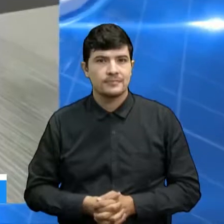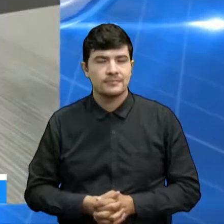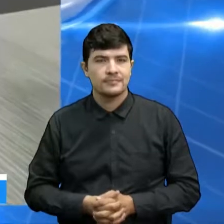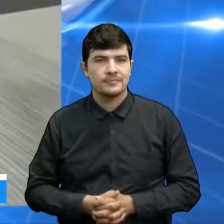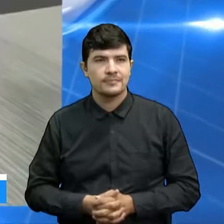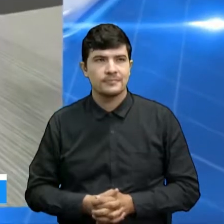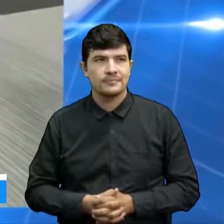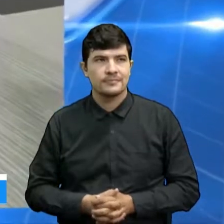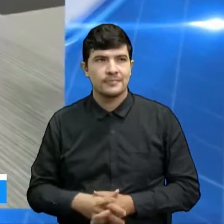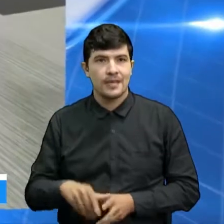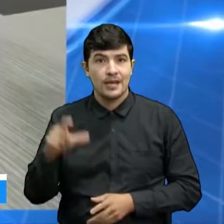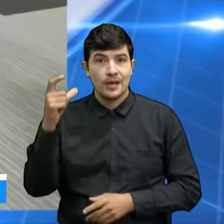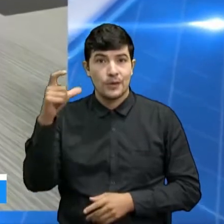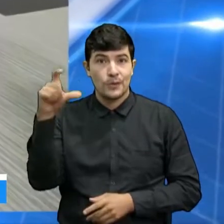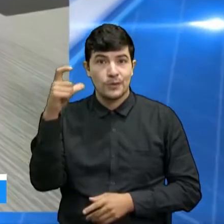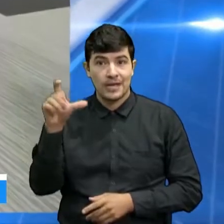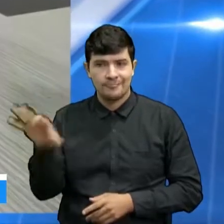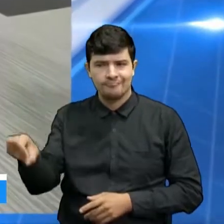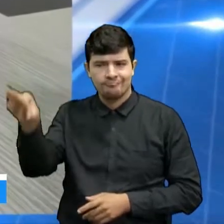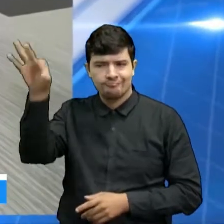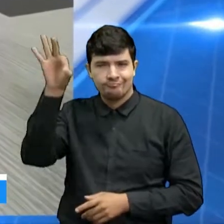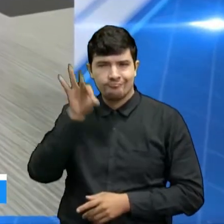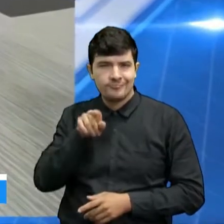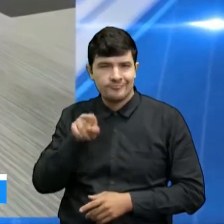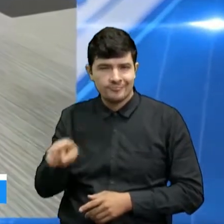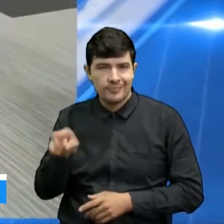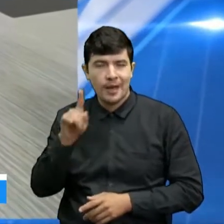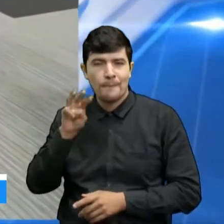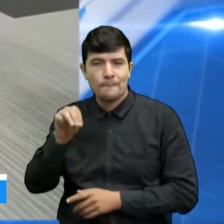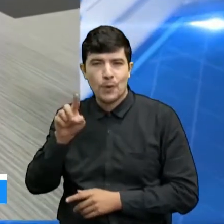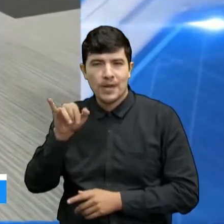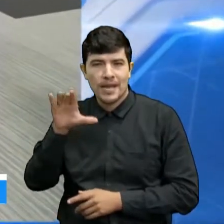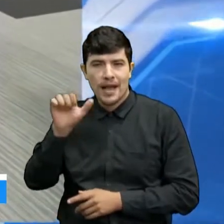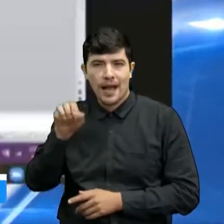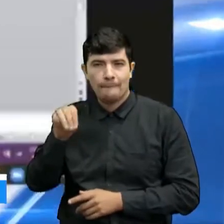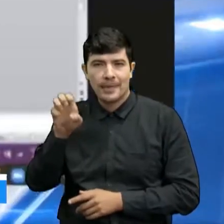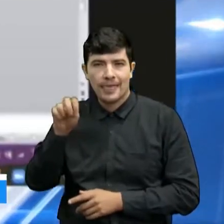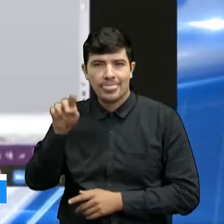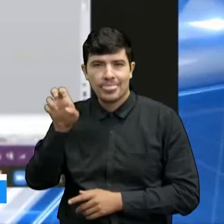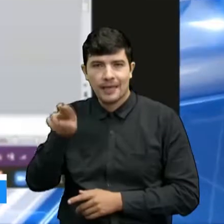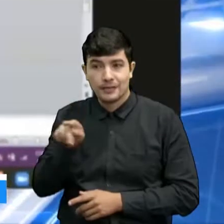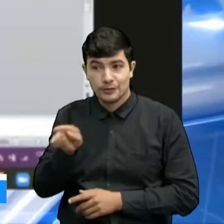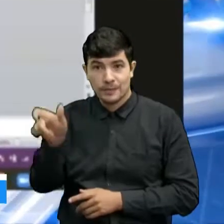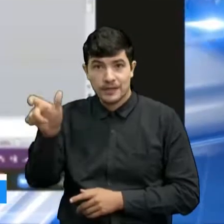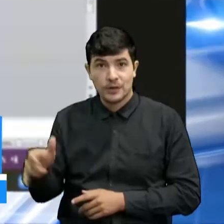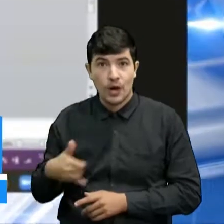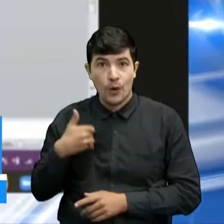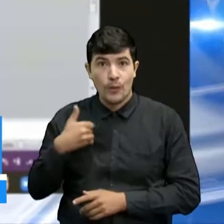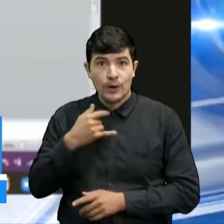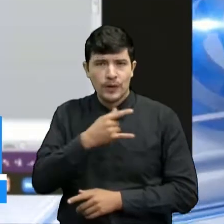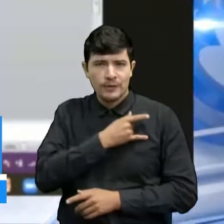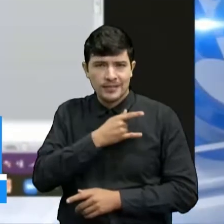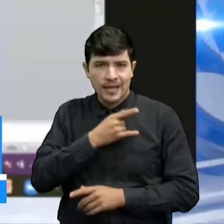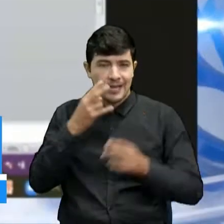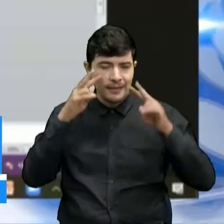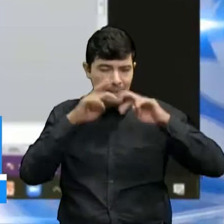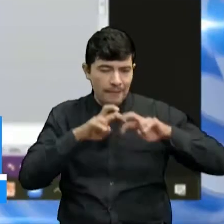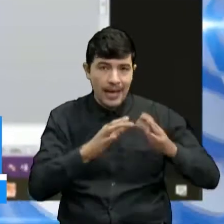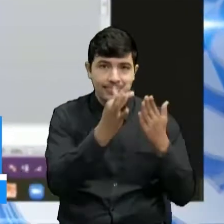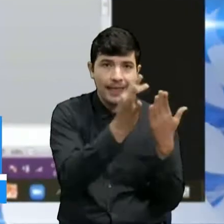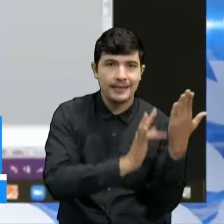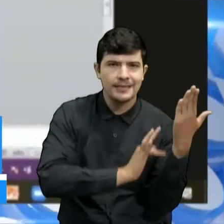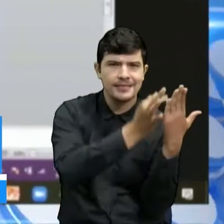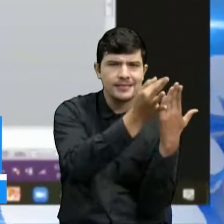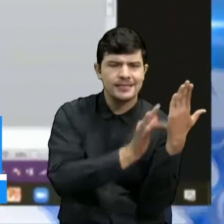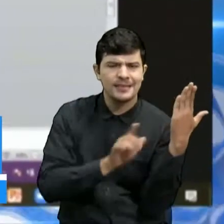Cúcuta fue representada en la red iberoamericana de imaginarios sociales por Mónica Méndez, una joven universitaria que enfocó su trabajo de investigación en el